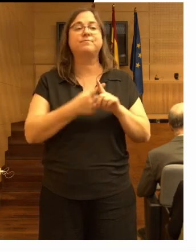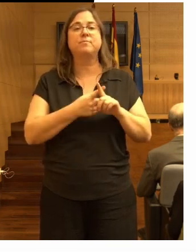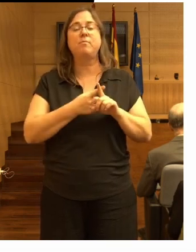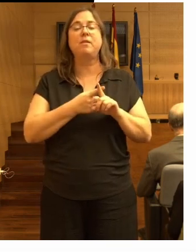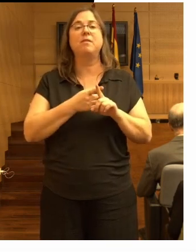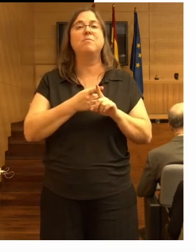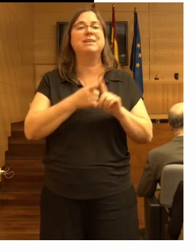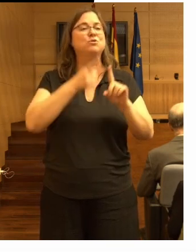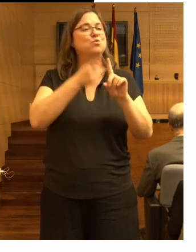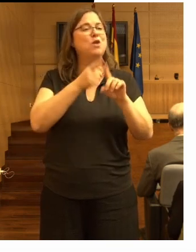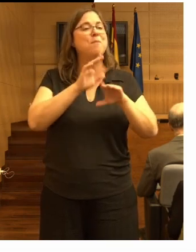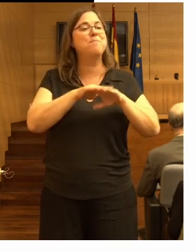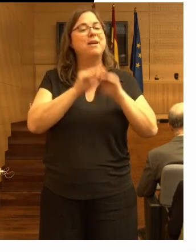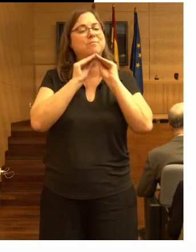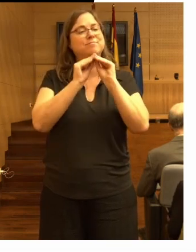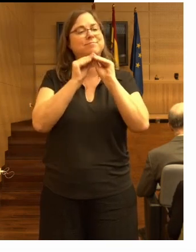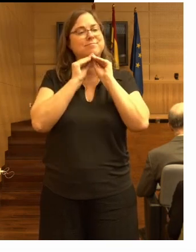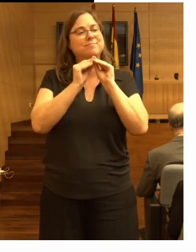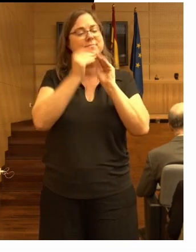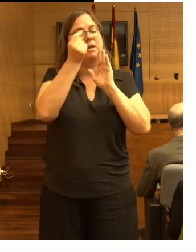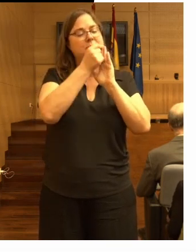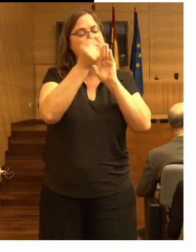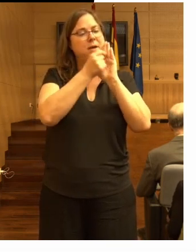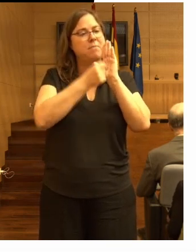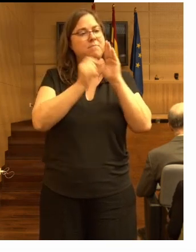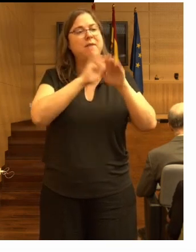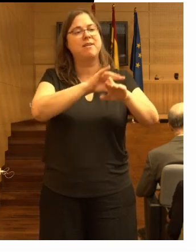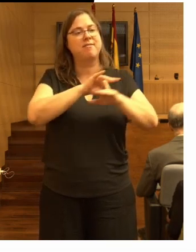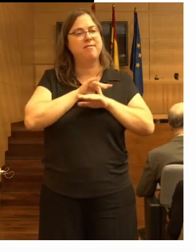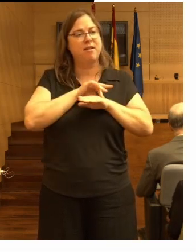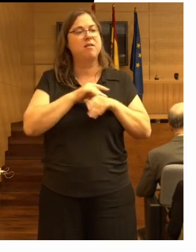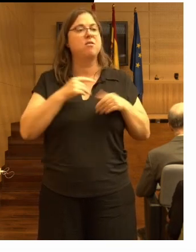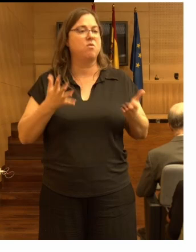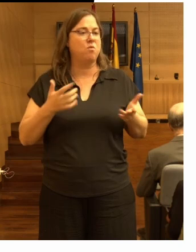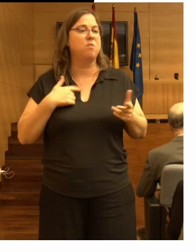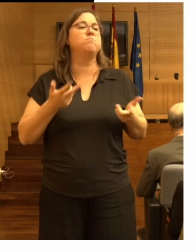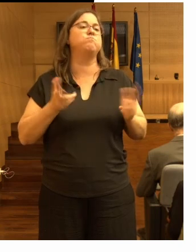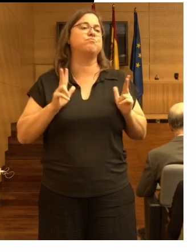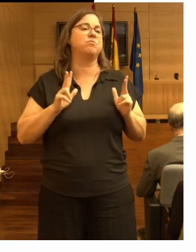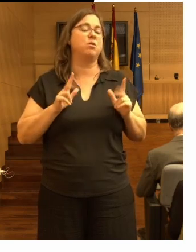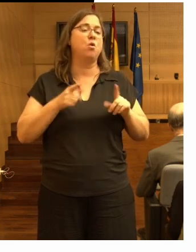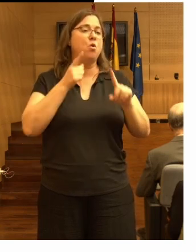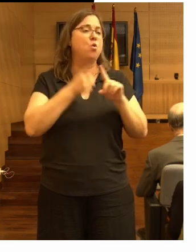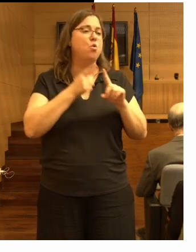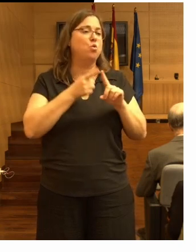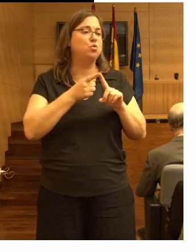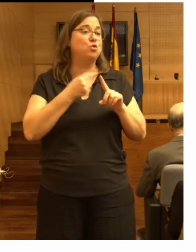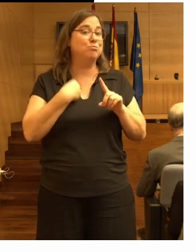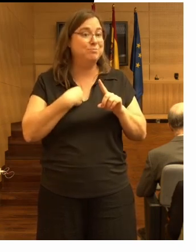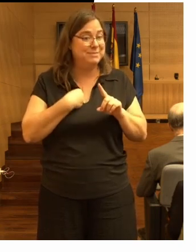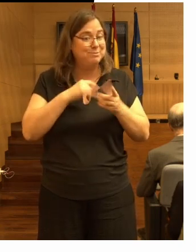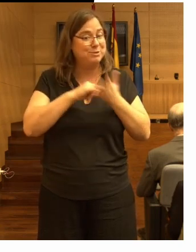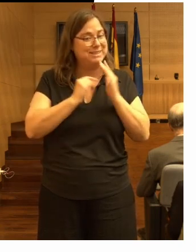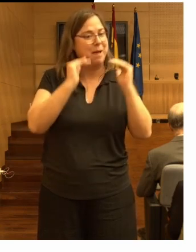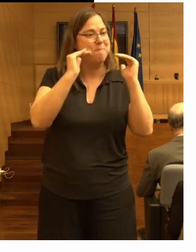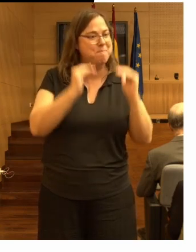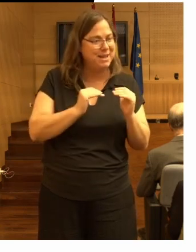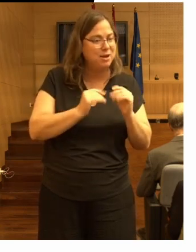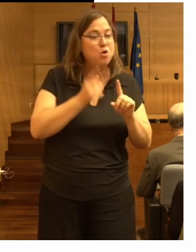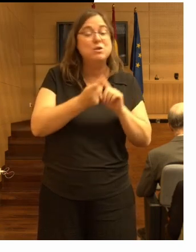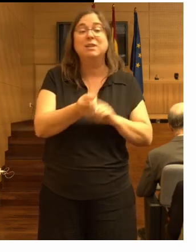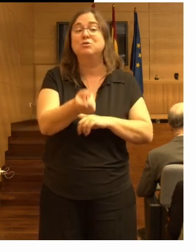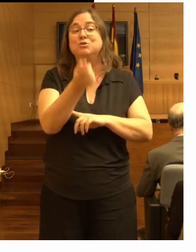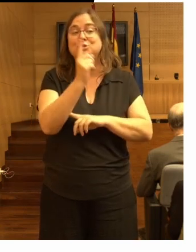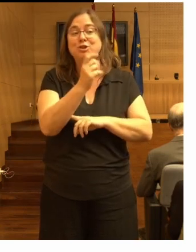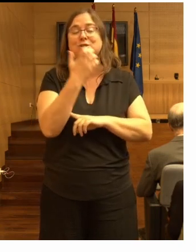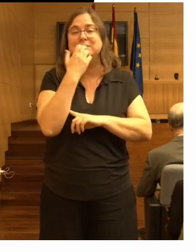para elaborar las directrices que permitieran reducir el uso de estos dispositivos y que solamente se utilizasen